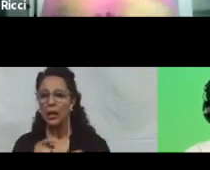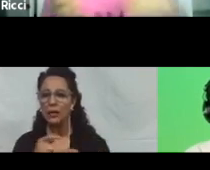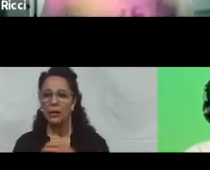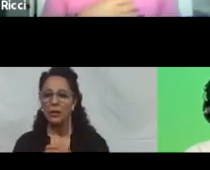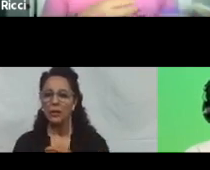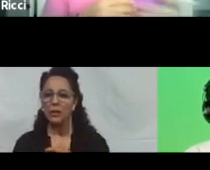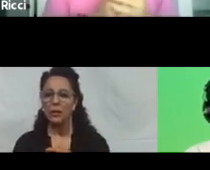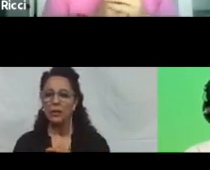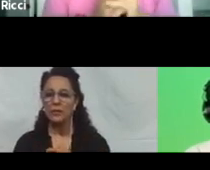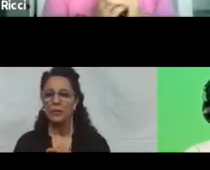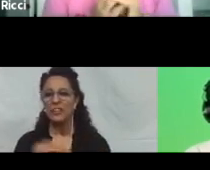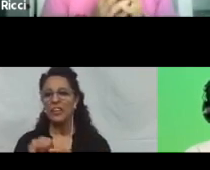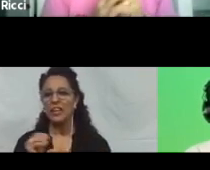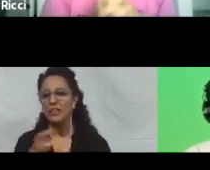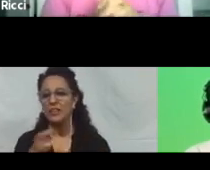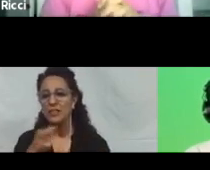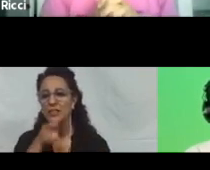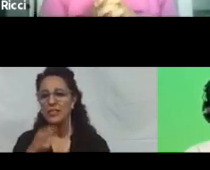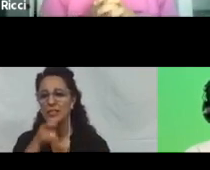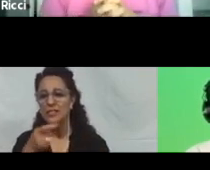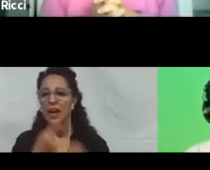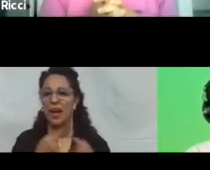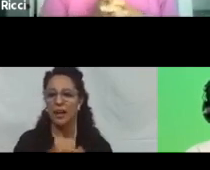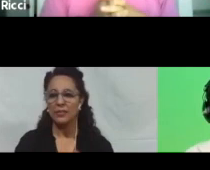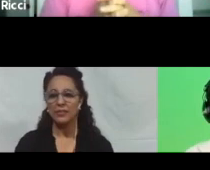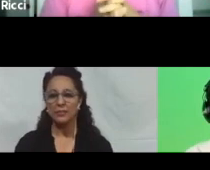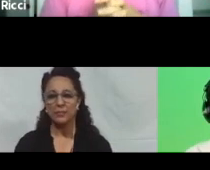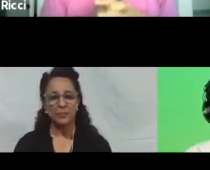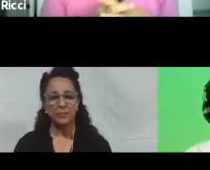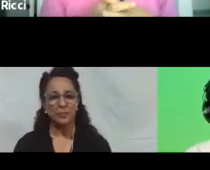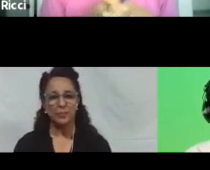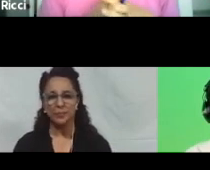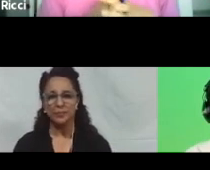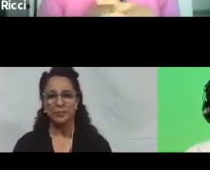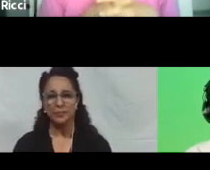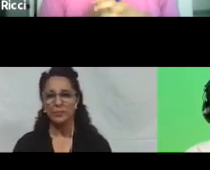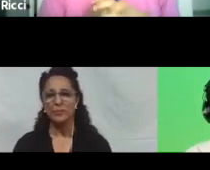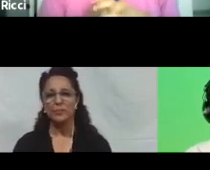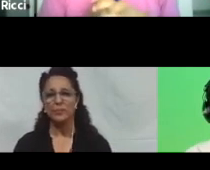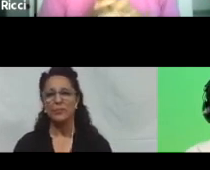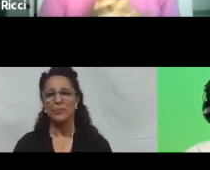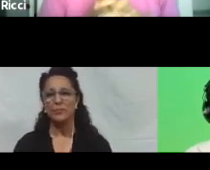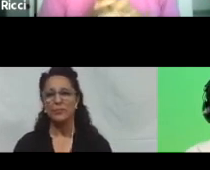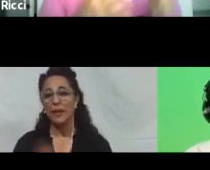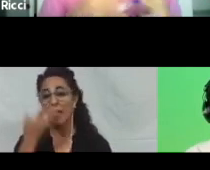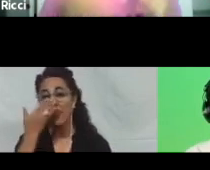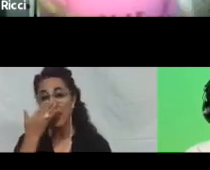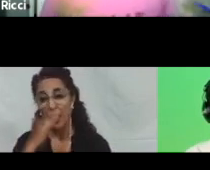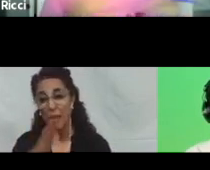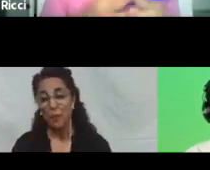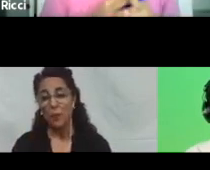en el chat, recomendando NVIDIA. Y después Gabriel Dri